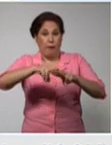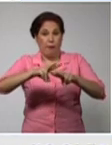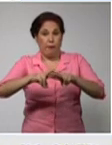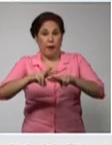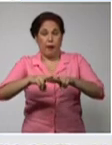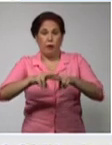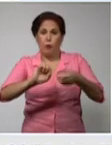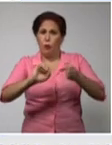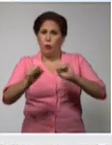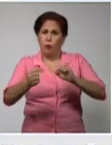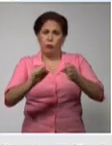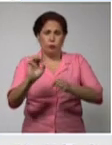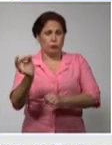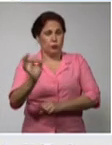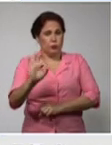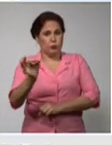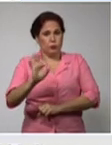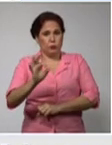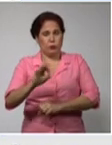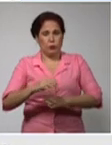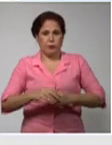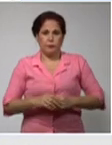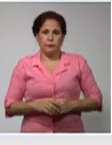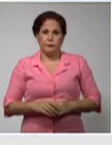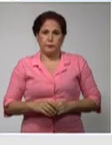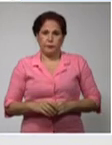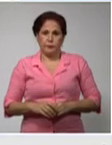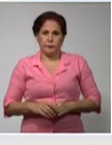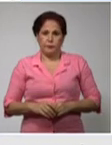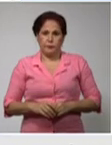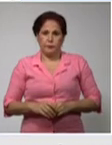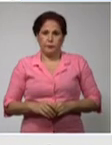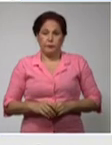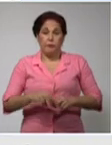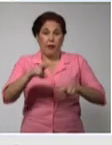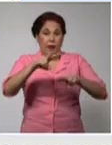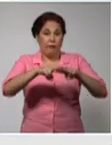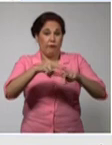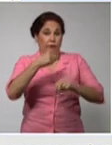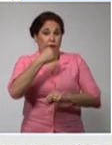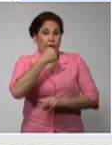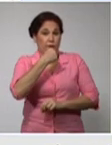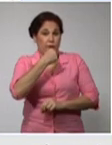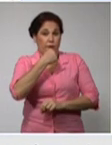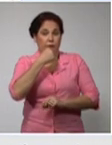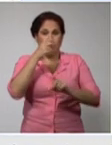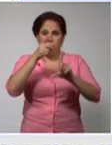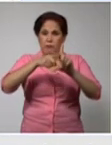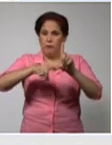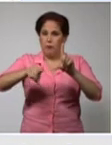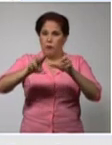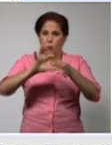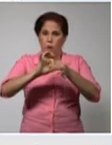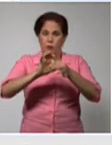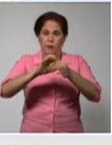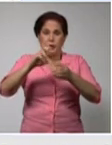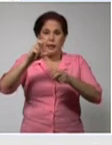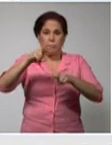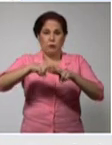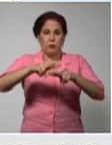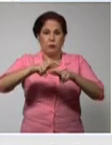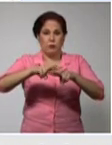un control de la pandemia. Habana Vieja, Regla, Guanabacoa, Centro Habana,